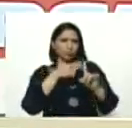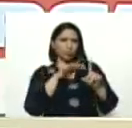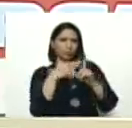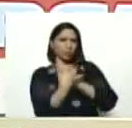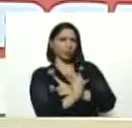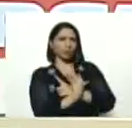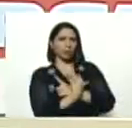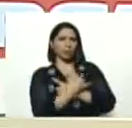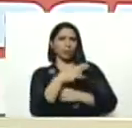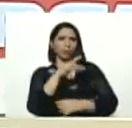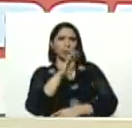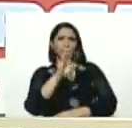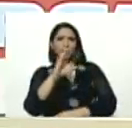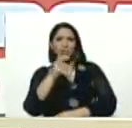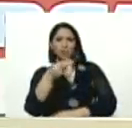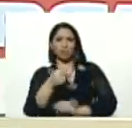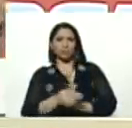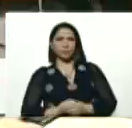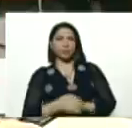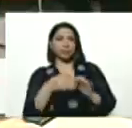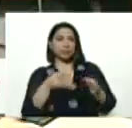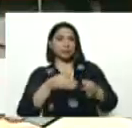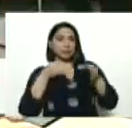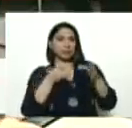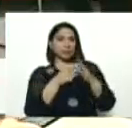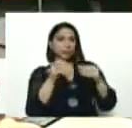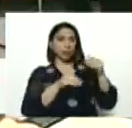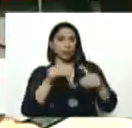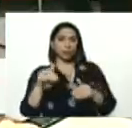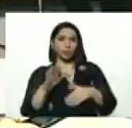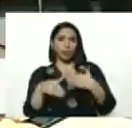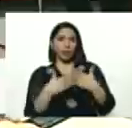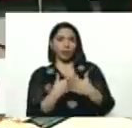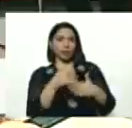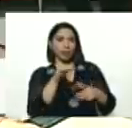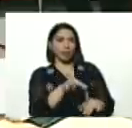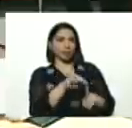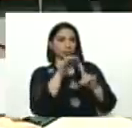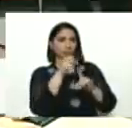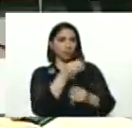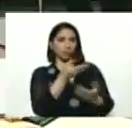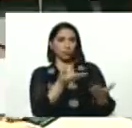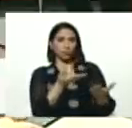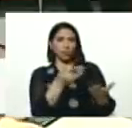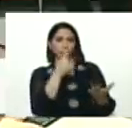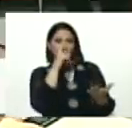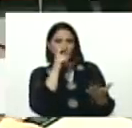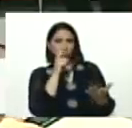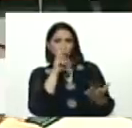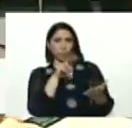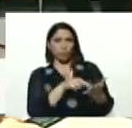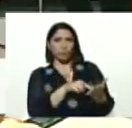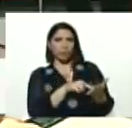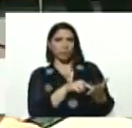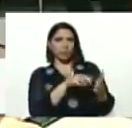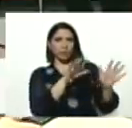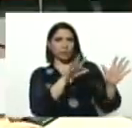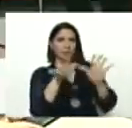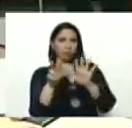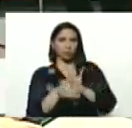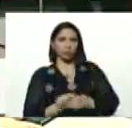UBCH, siempre, en todas las elecciones, hasta la elección suya, del año, 2018,